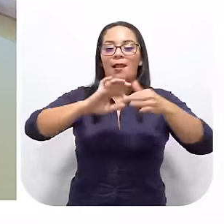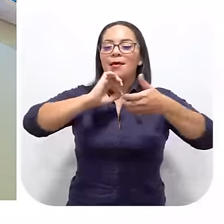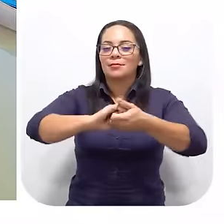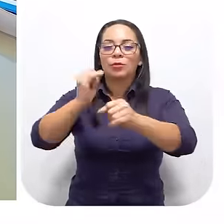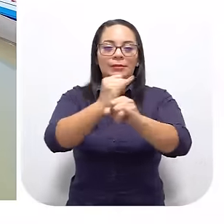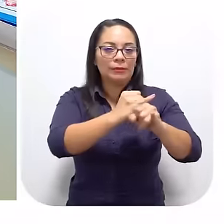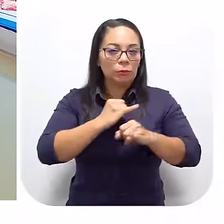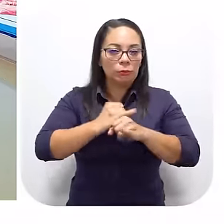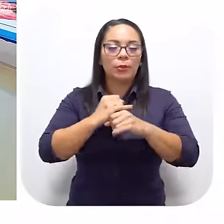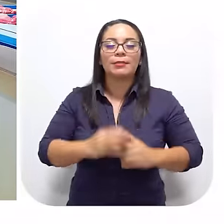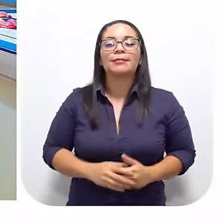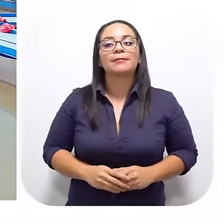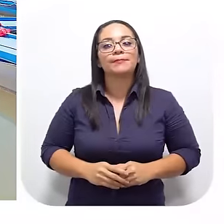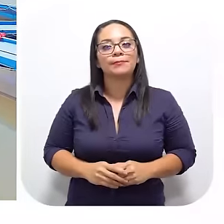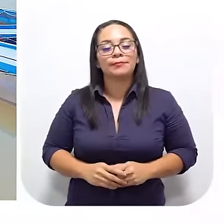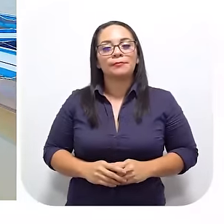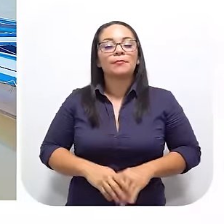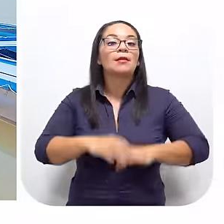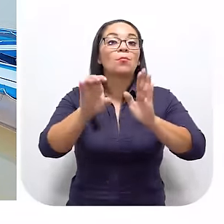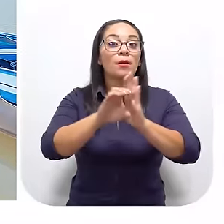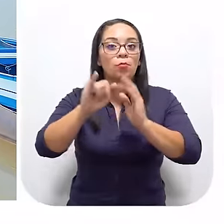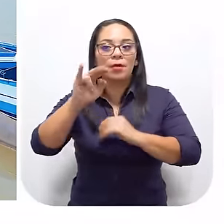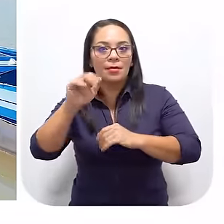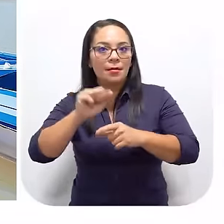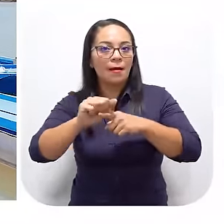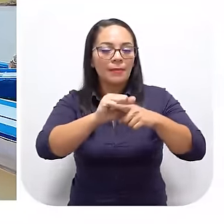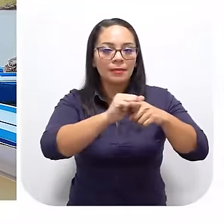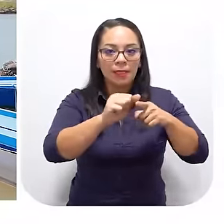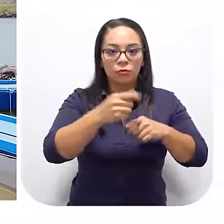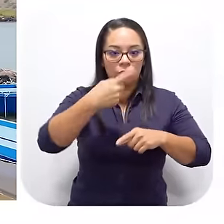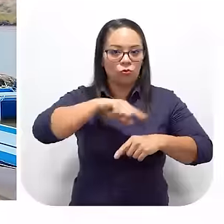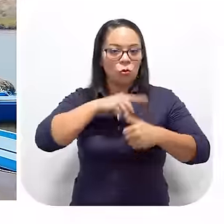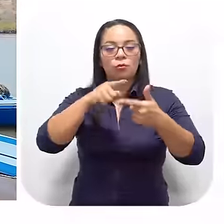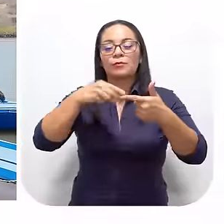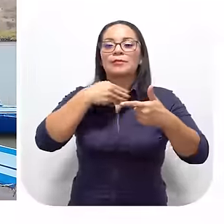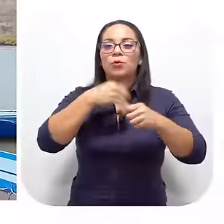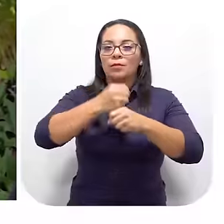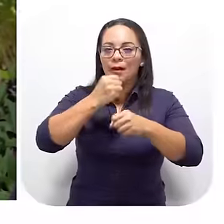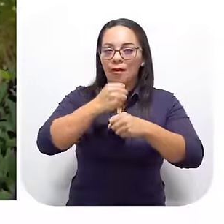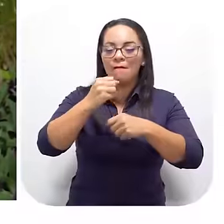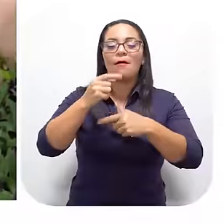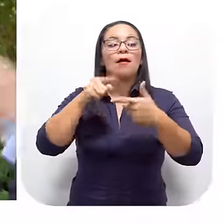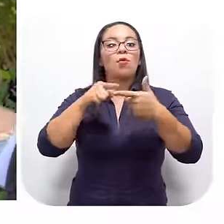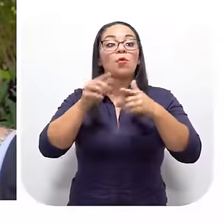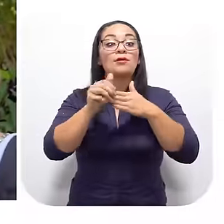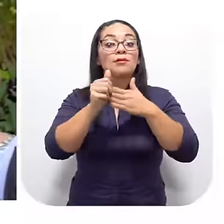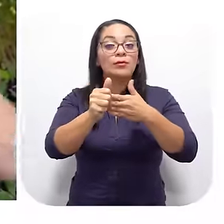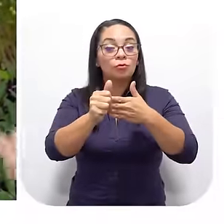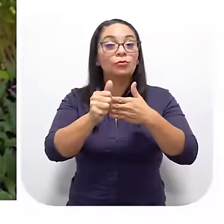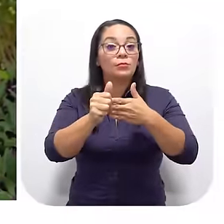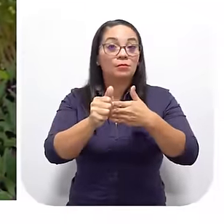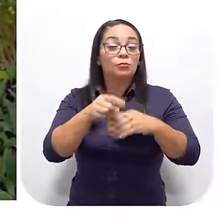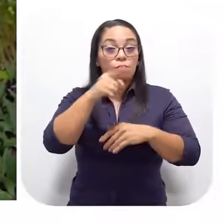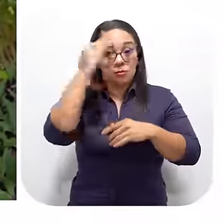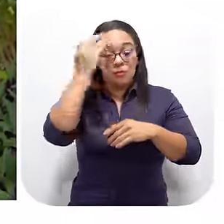Increíble Enlazando las instituciones Por ejemplo El INA Capacitándolos a nosotros Ministerio de Trabajo Apoyándolos En la